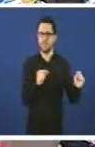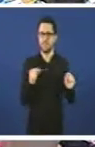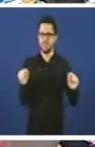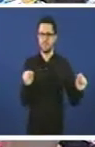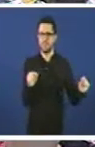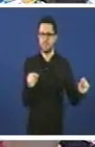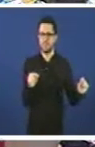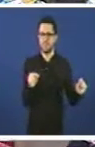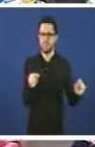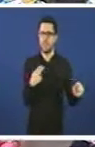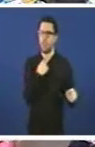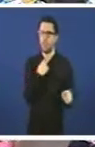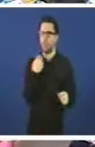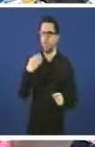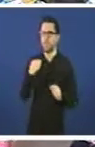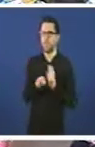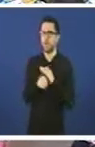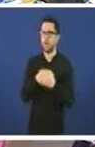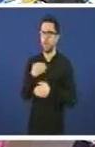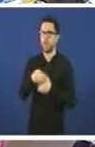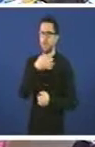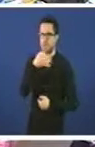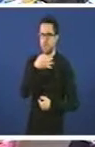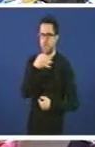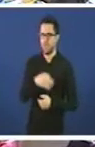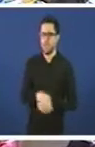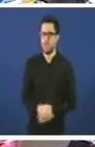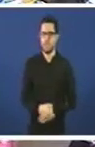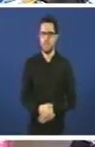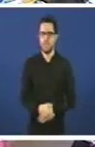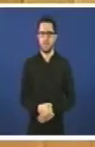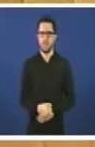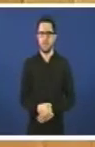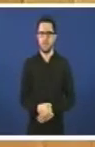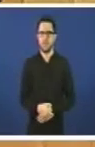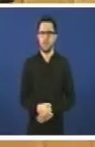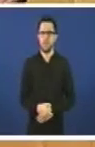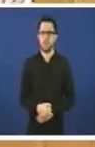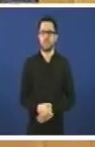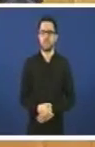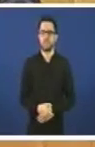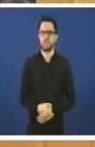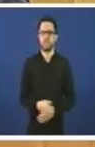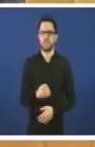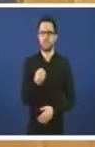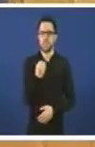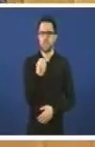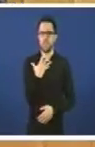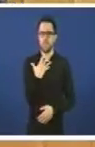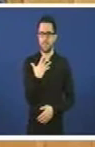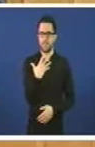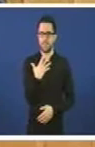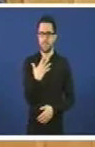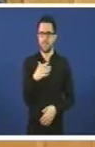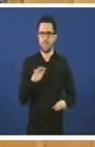Prosíbe. Pero un pouco de segundos que me van roubando que logo me descone. Usted tranquilo por eso. Prosíbe. Ben, ben. No,